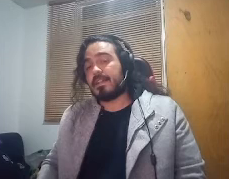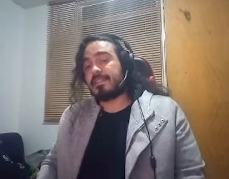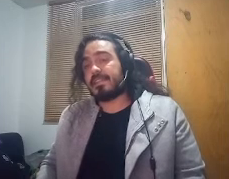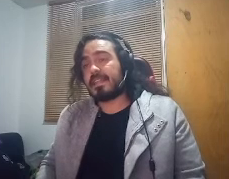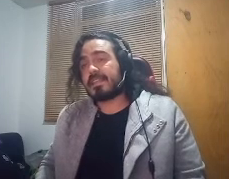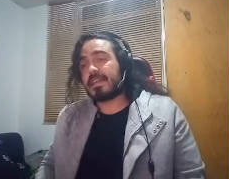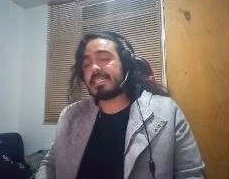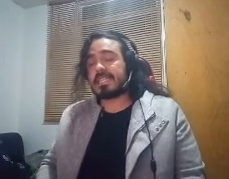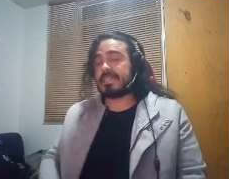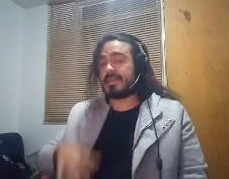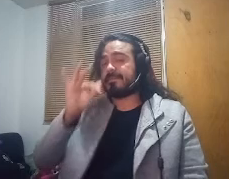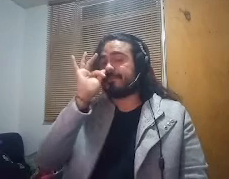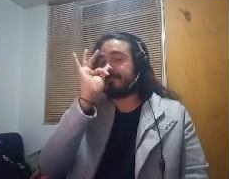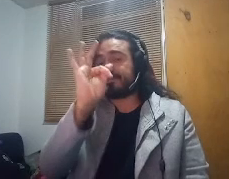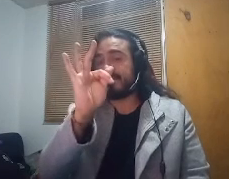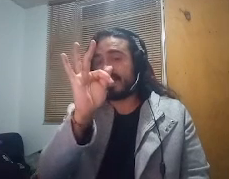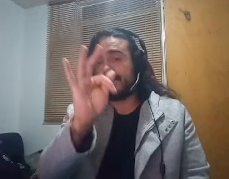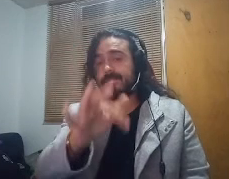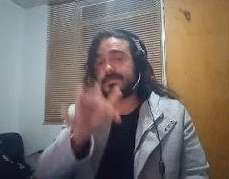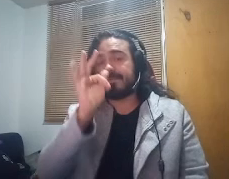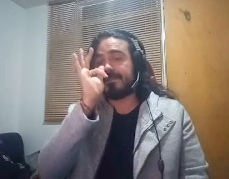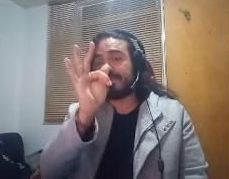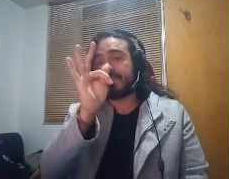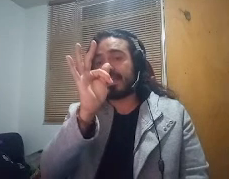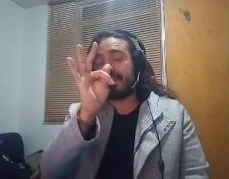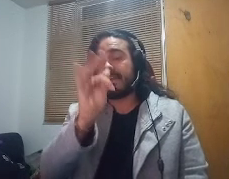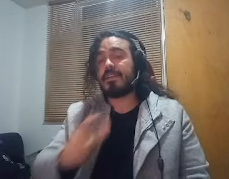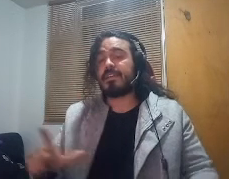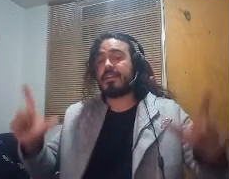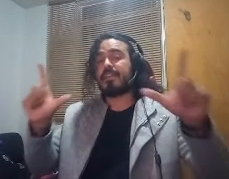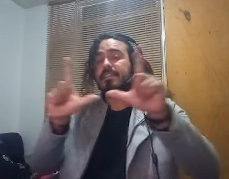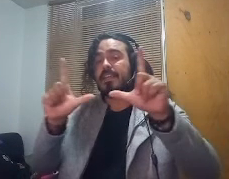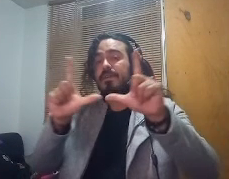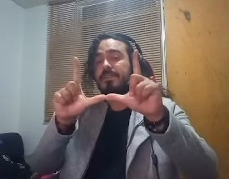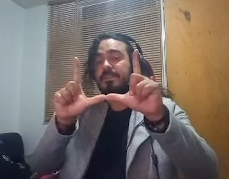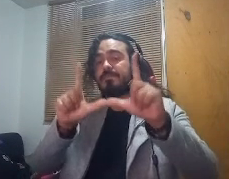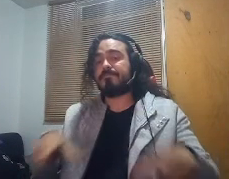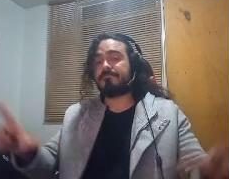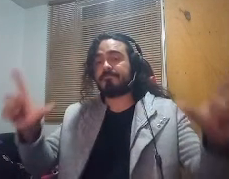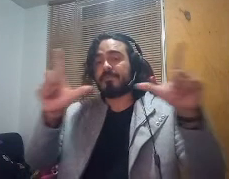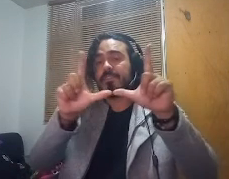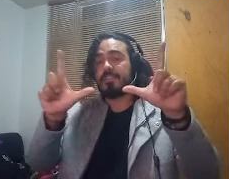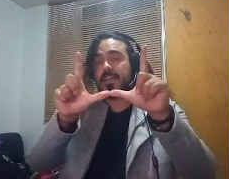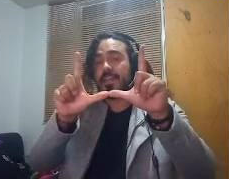la siguiente letra es la t t t de televisor